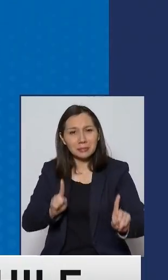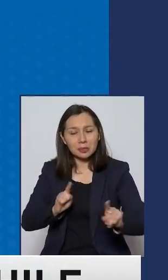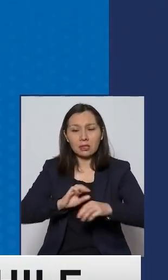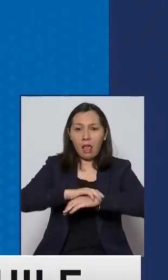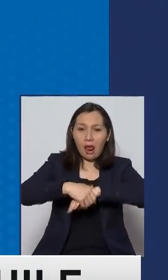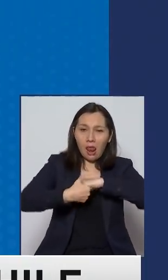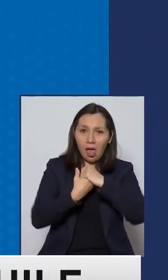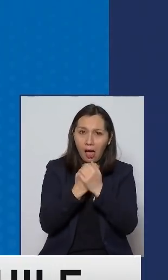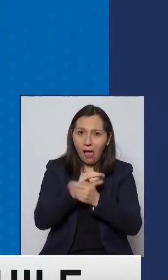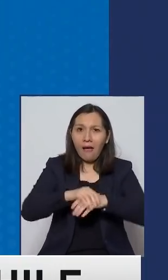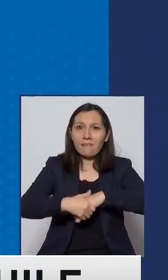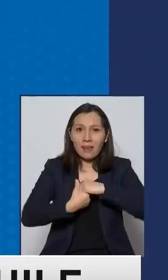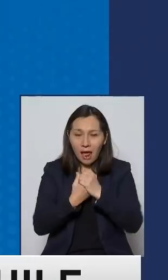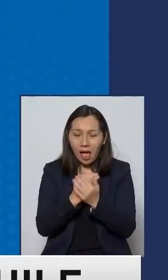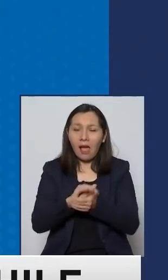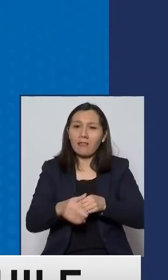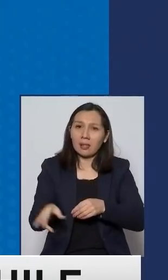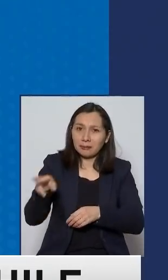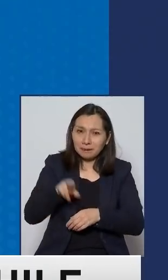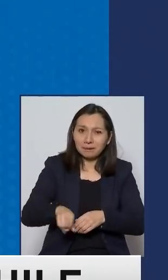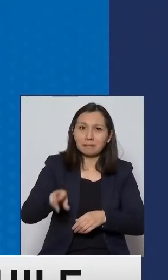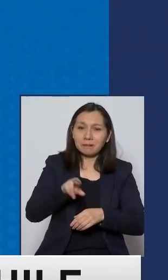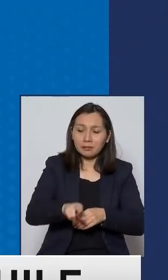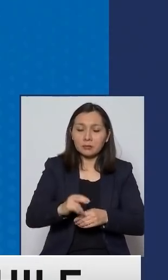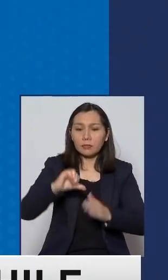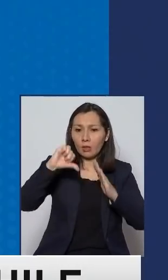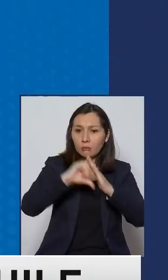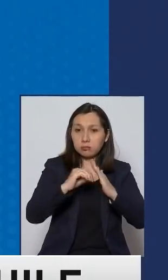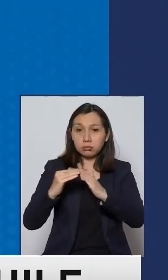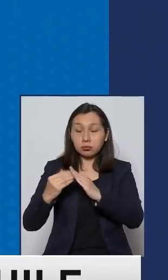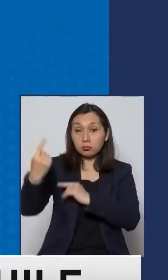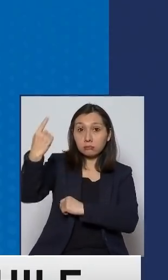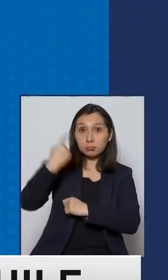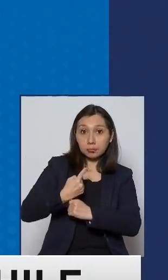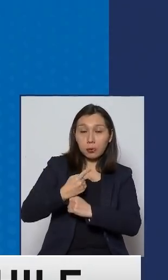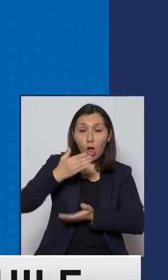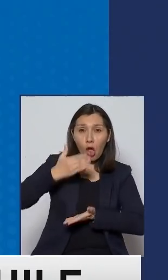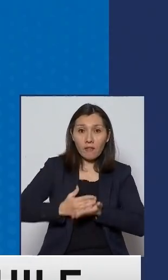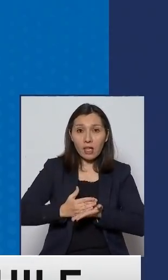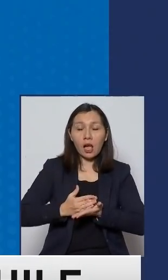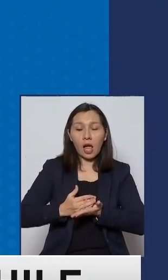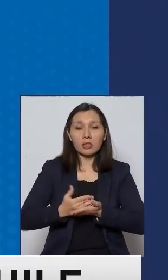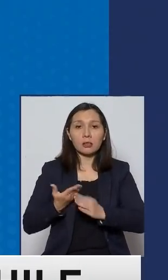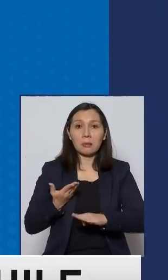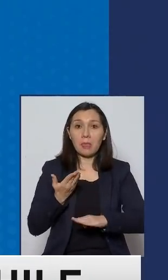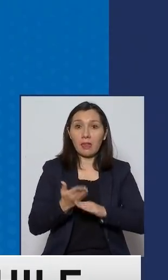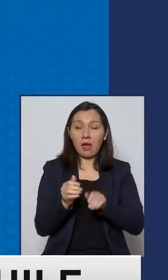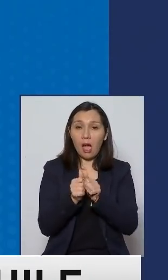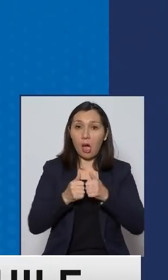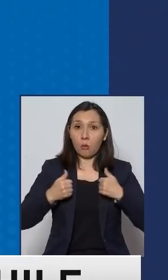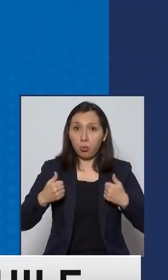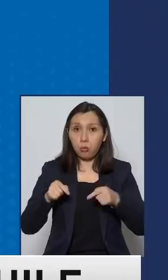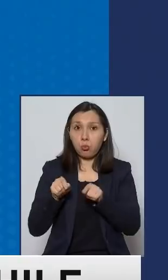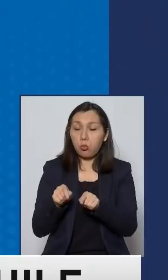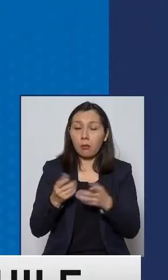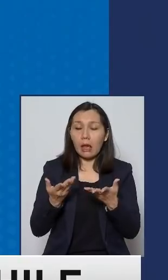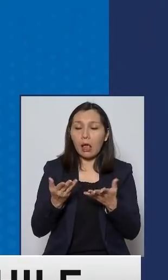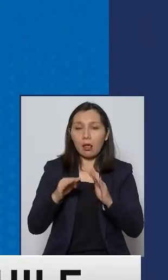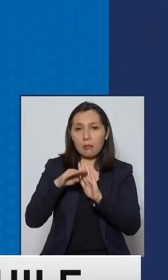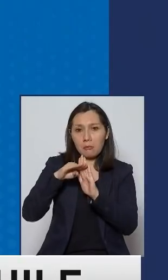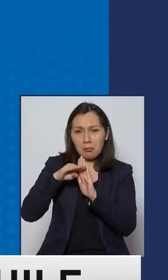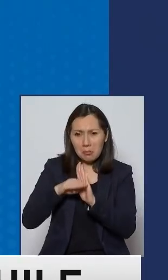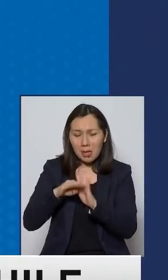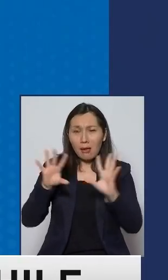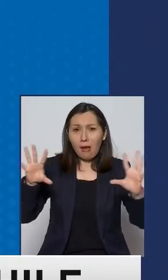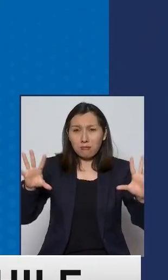lavado de manos, mantener las cuarentenas obligatorias que nos ha exigido la autoridad para disminuir